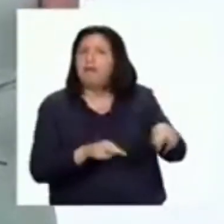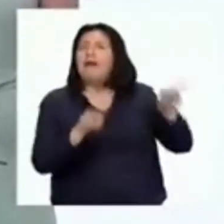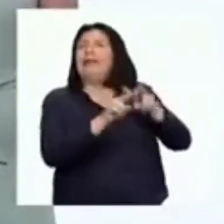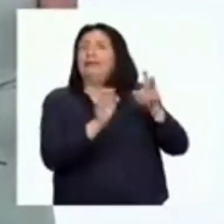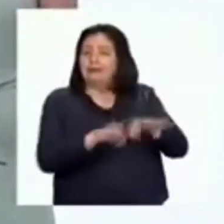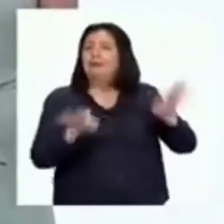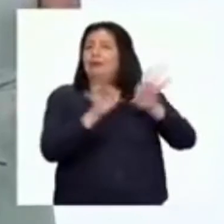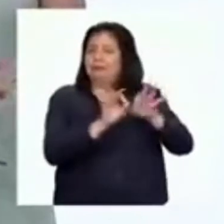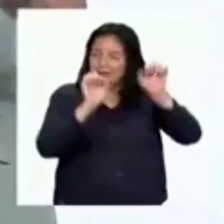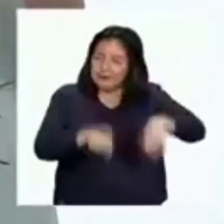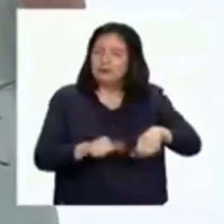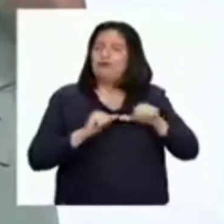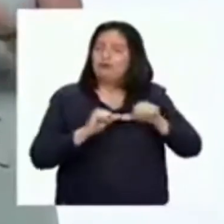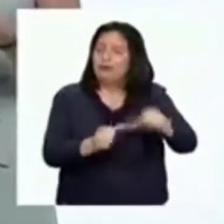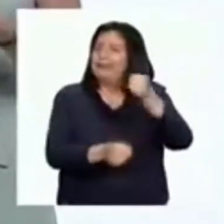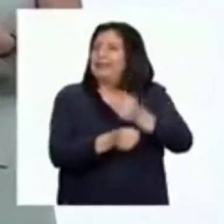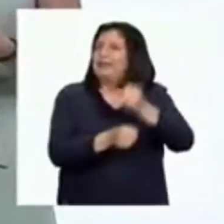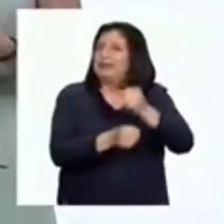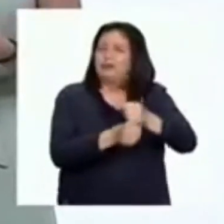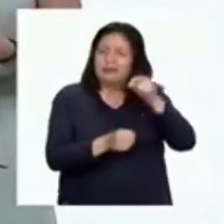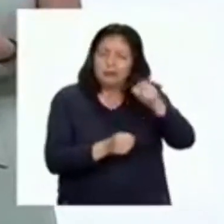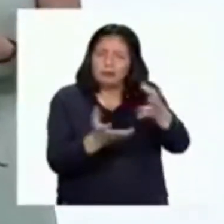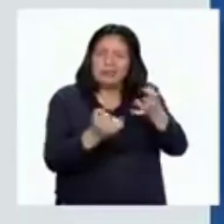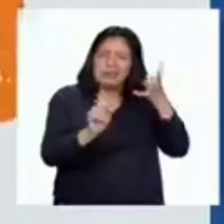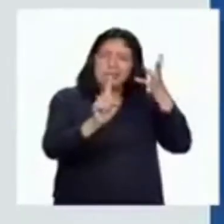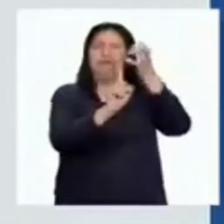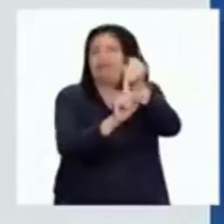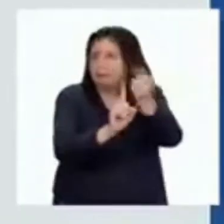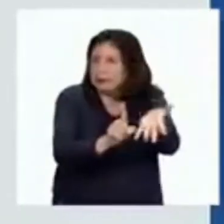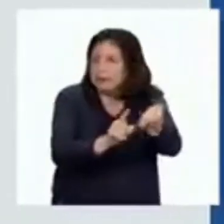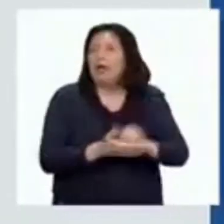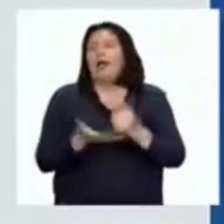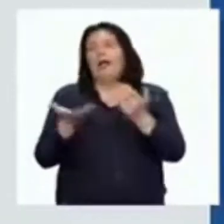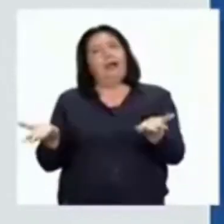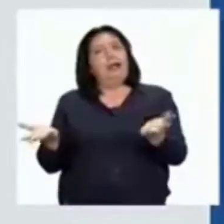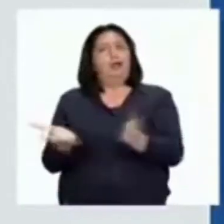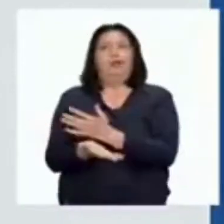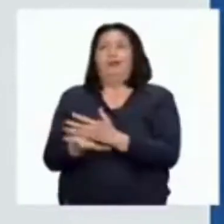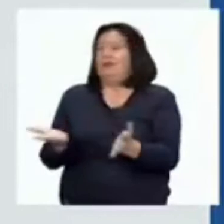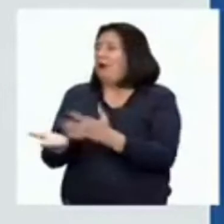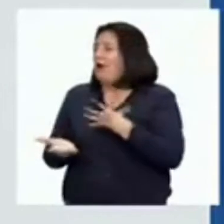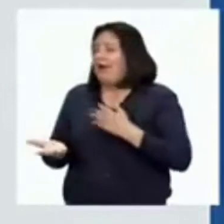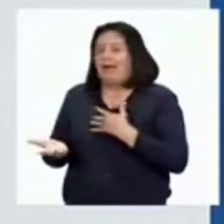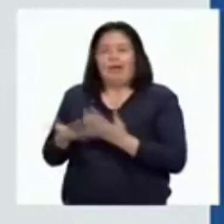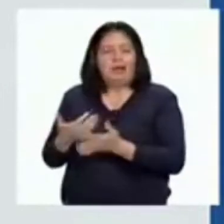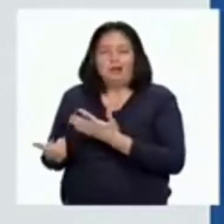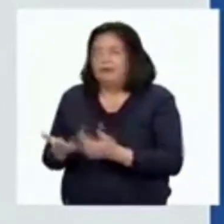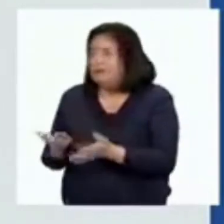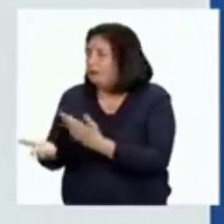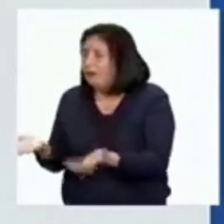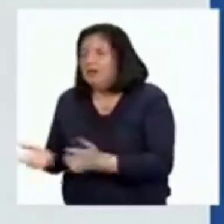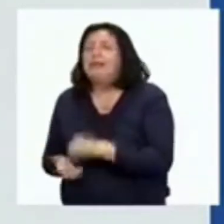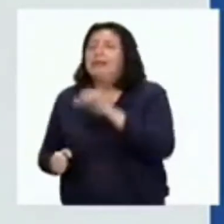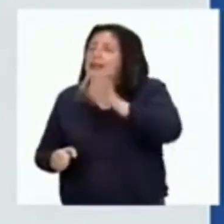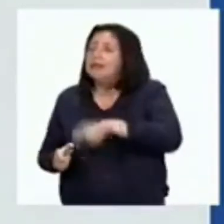importante para continuar trabajando en aquello que queremos lograr. No existe edad para comenzar a ser una persona